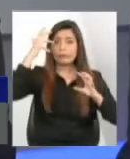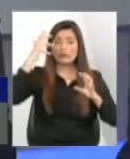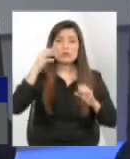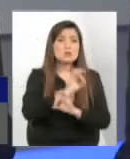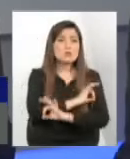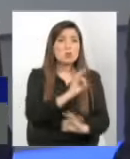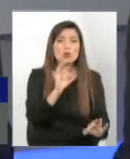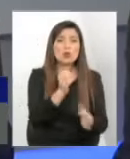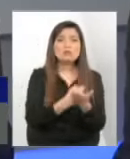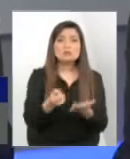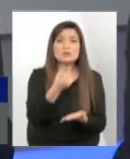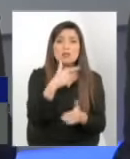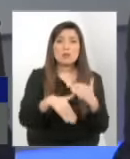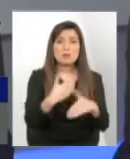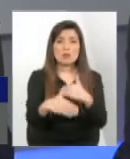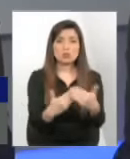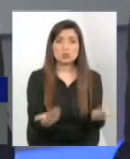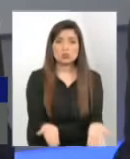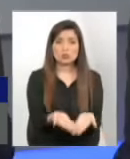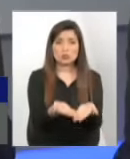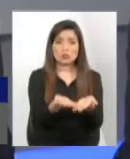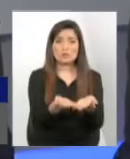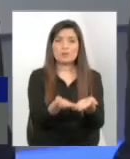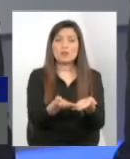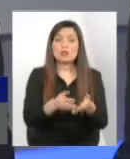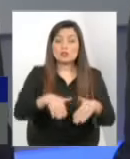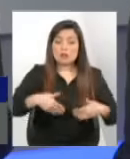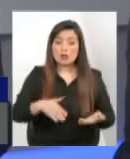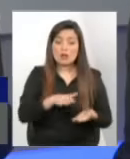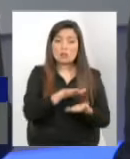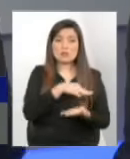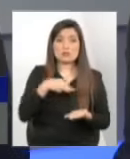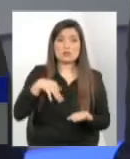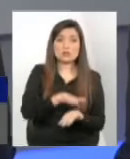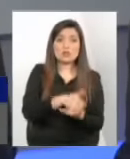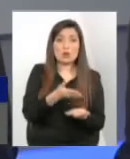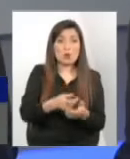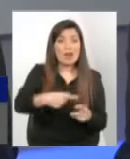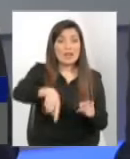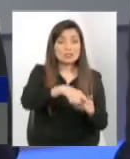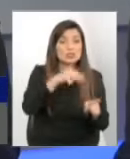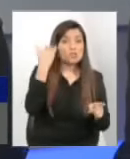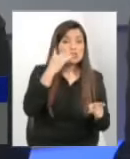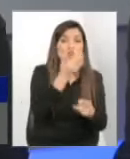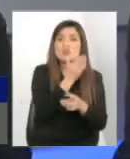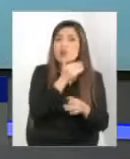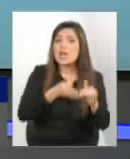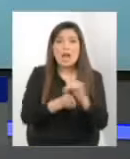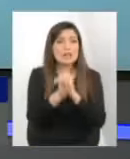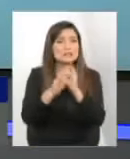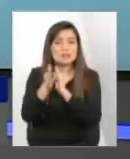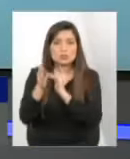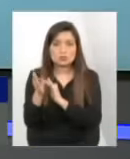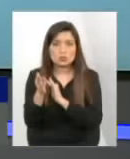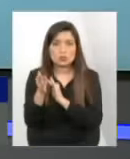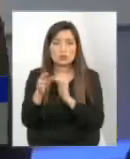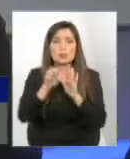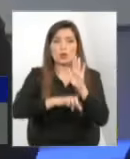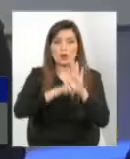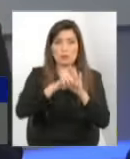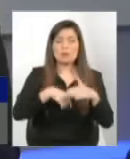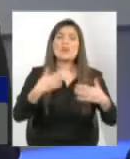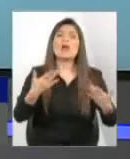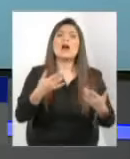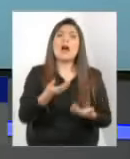se verifica por el Ministerio de Salud que esos niños no tienen acceso, ¿cierto?, a estos programas. Hay denuncias de maltrato a los funcionarios y yo quiero